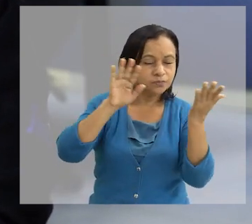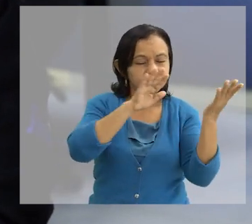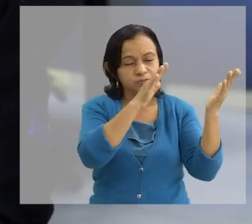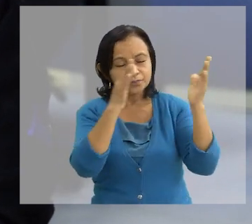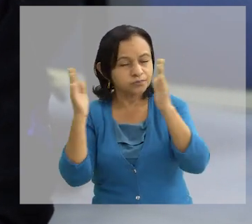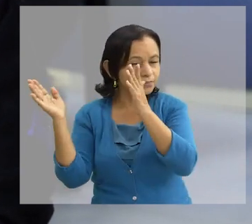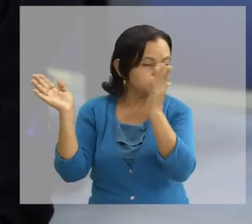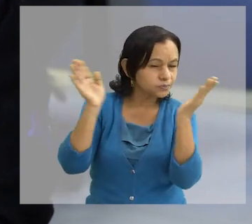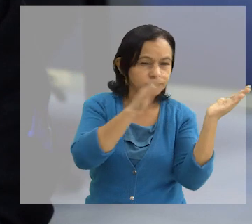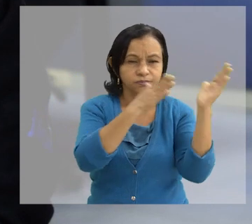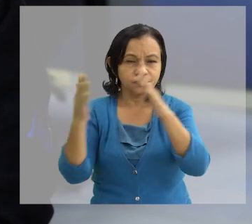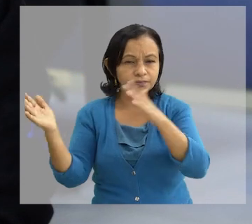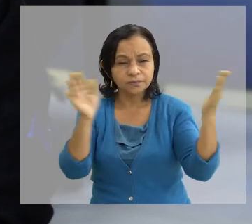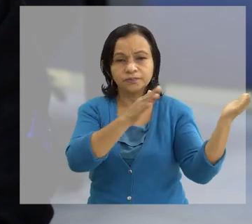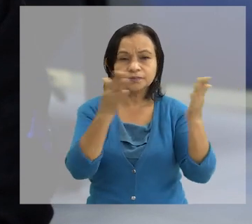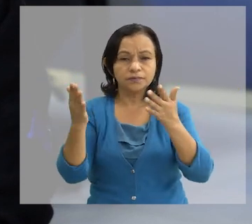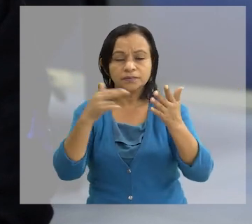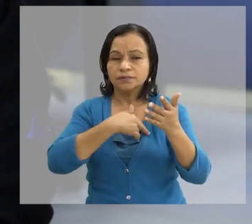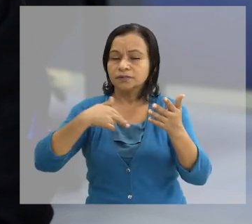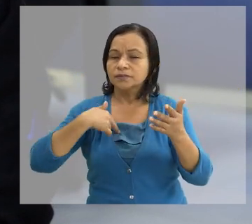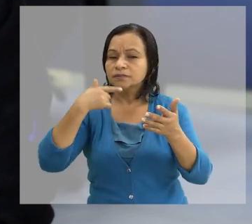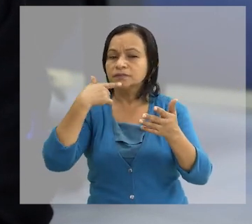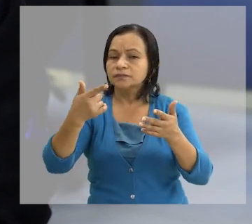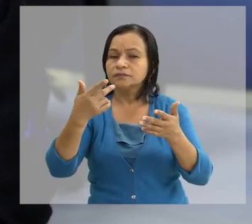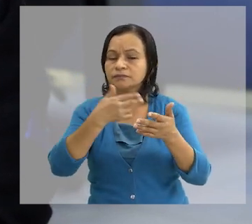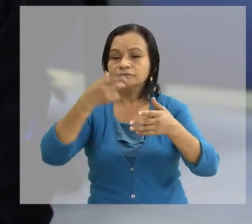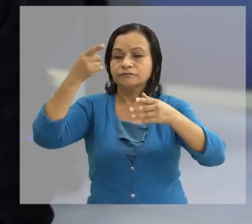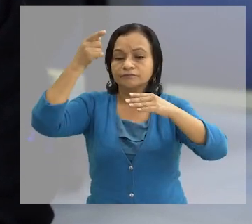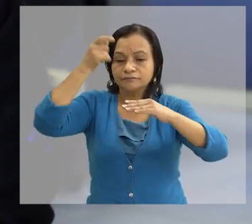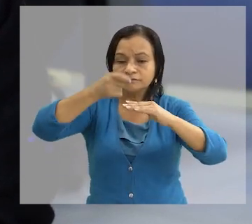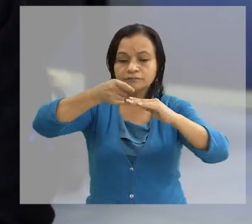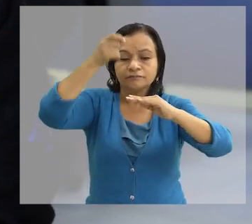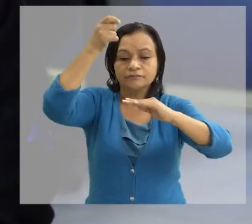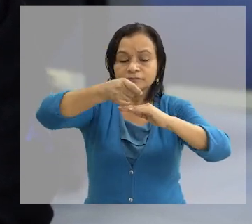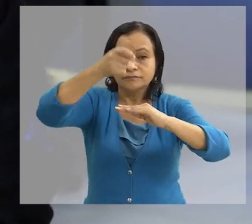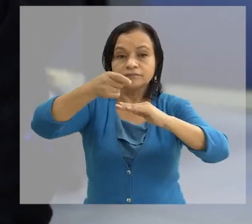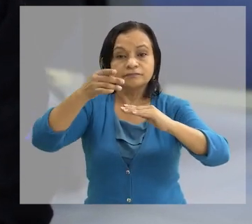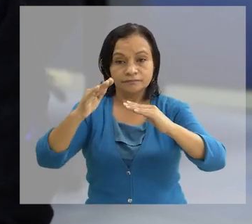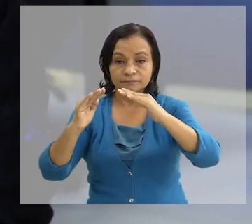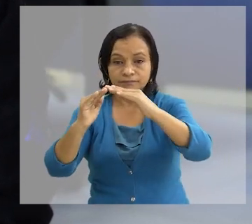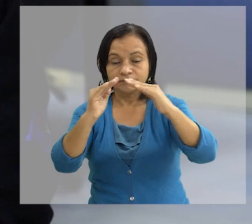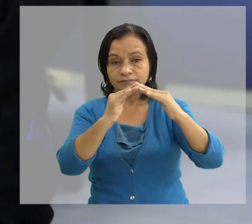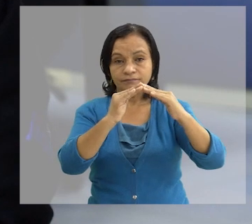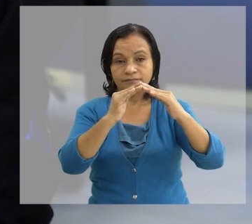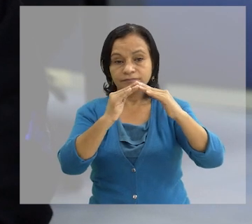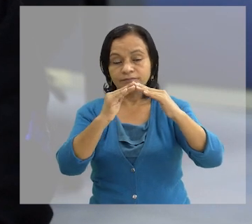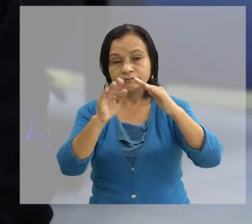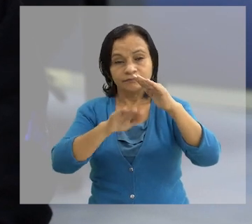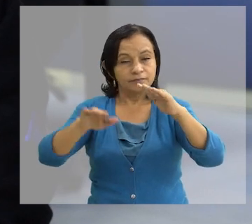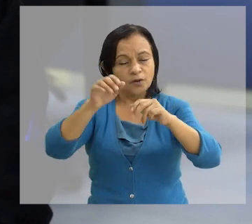fijar Realizar una fijación De clavos o de pernos Que nos sostengan